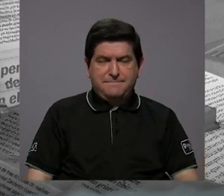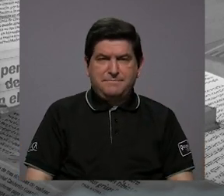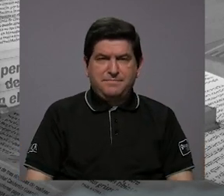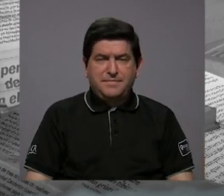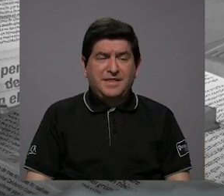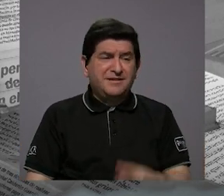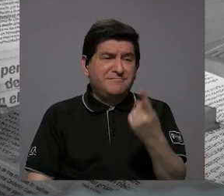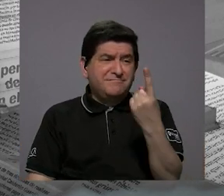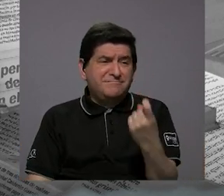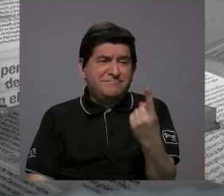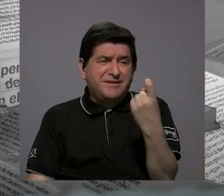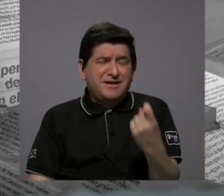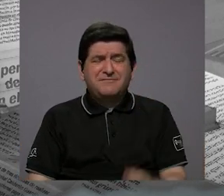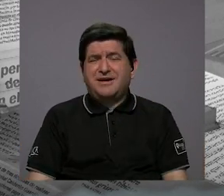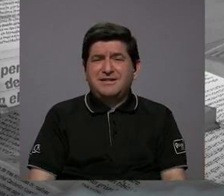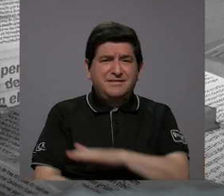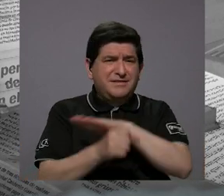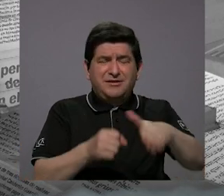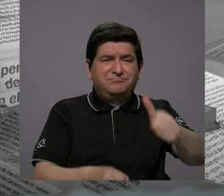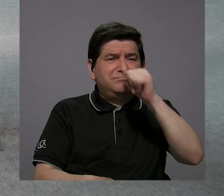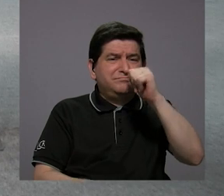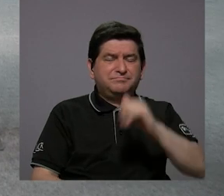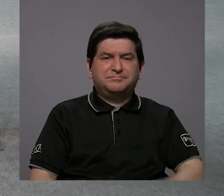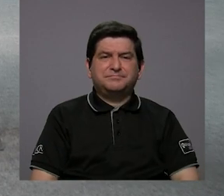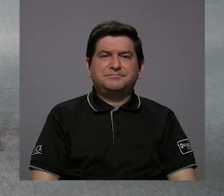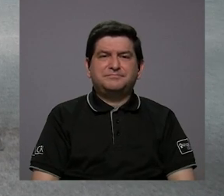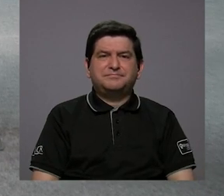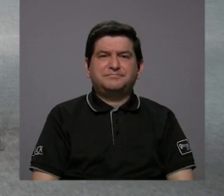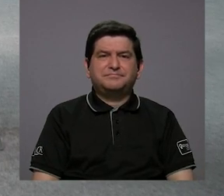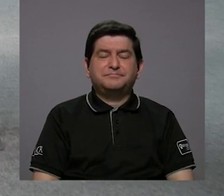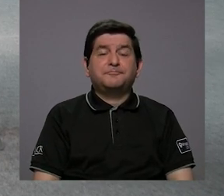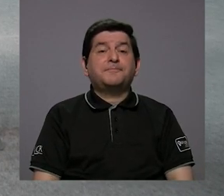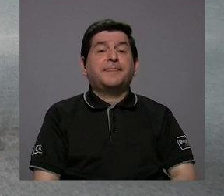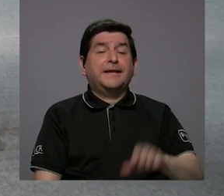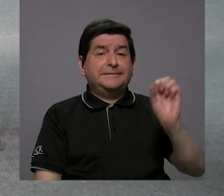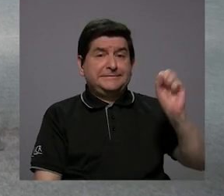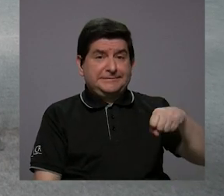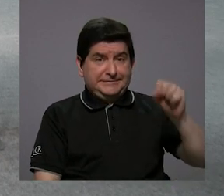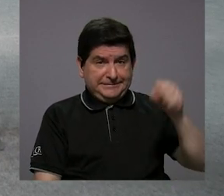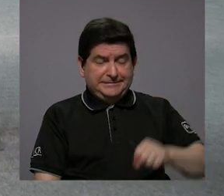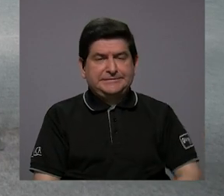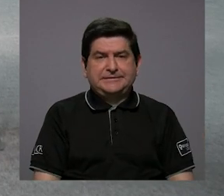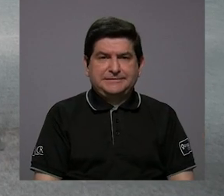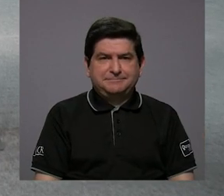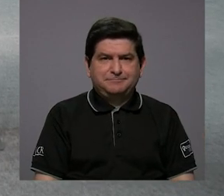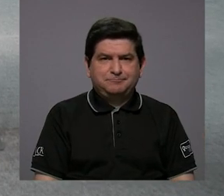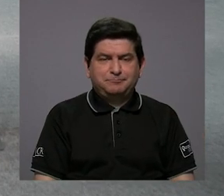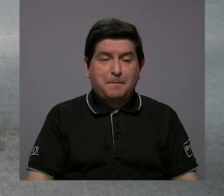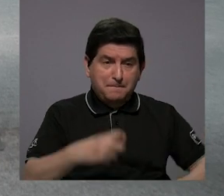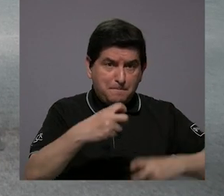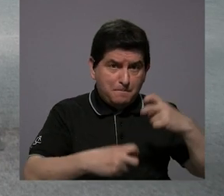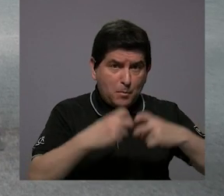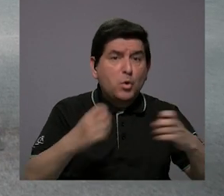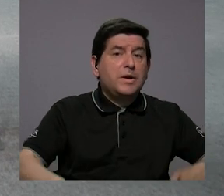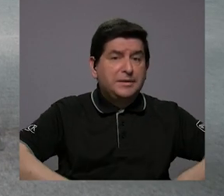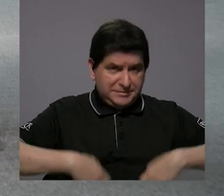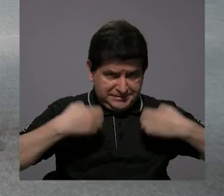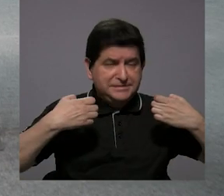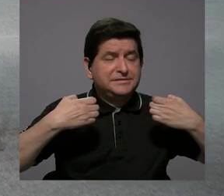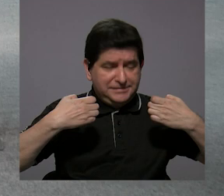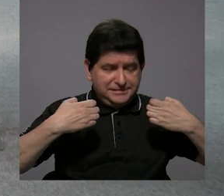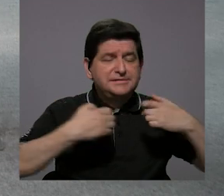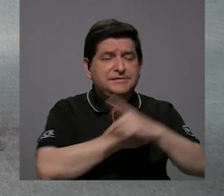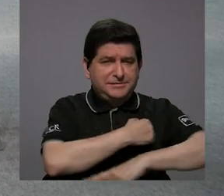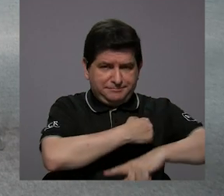carece de suficiente agua. Bueno, sí, la presencia de conflictos existe